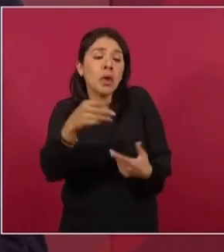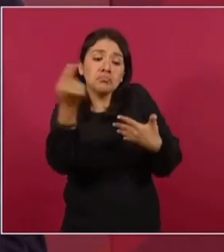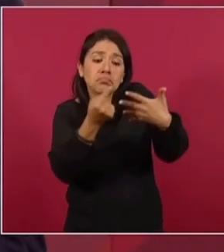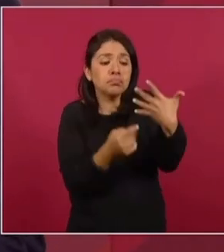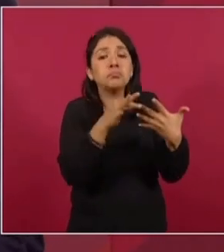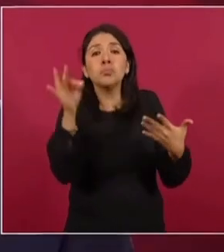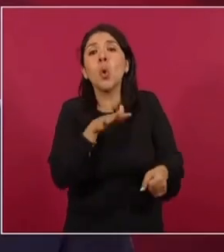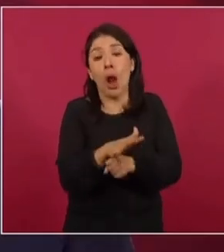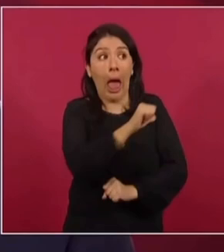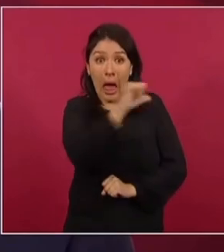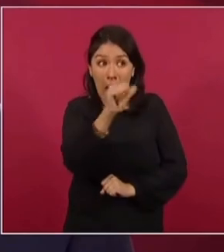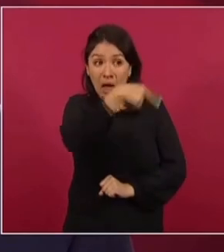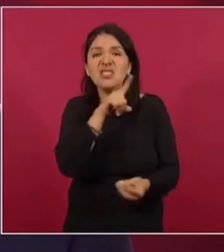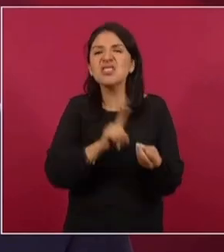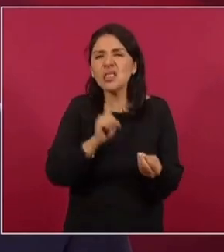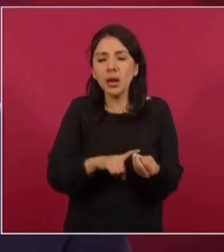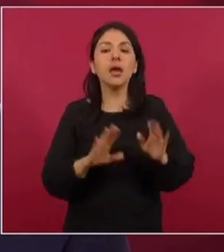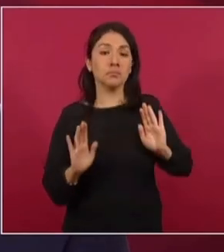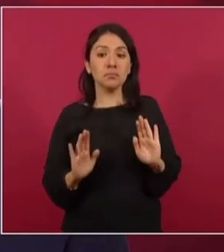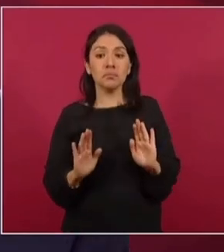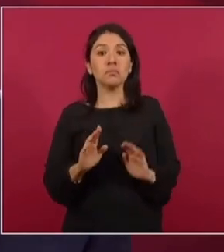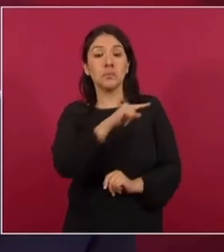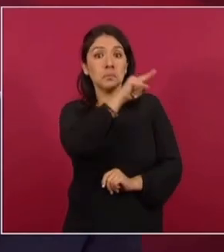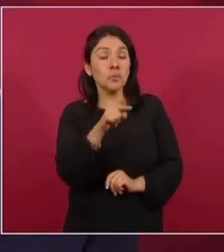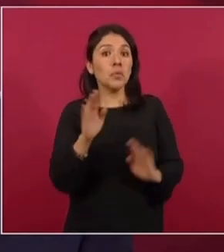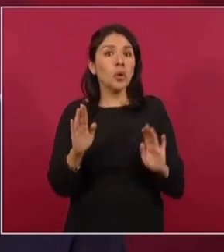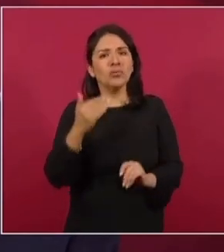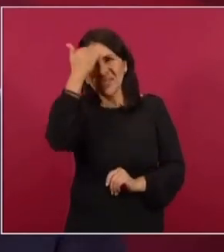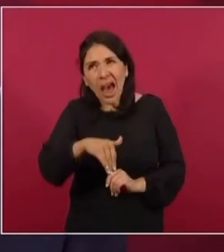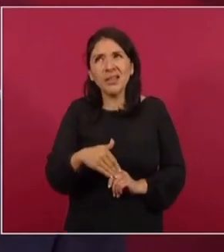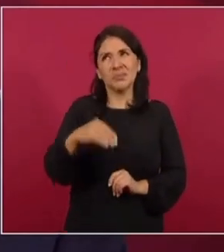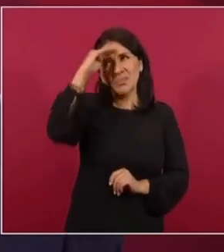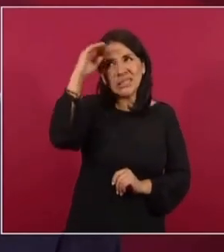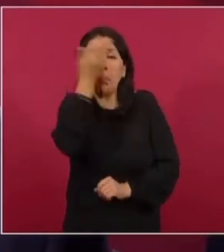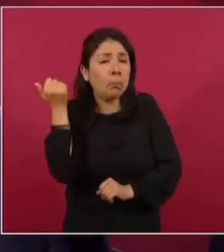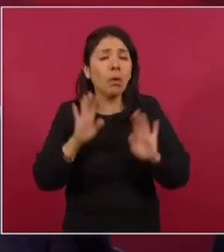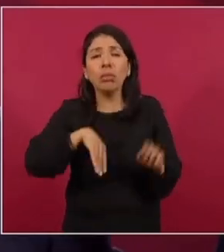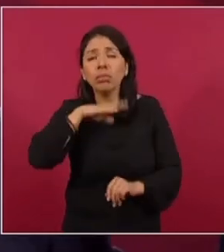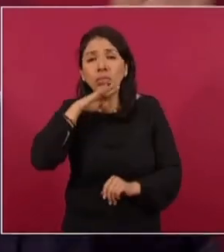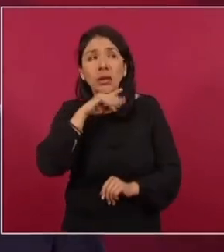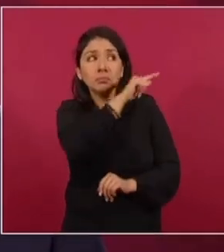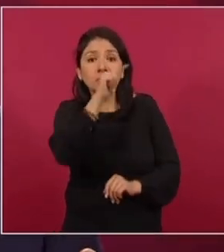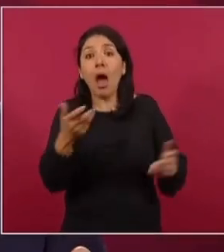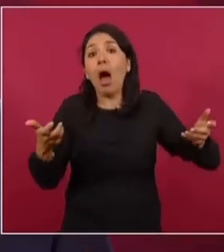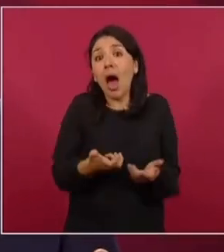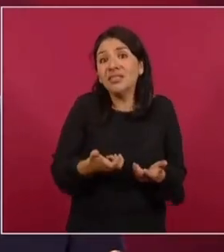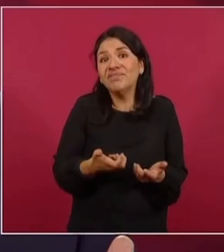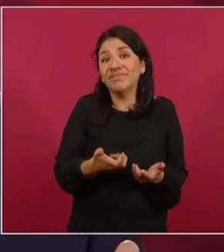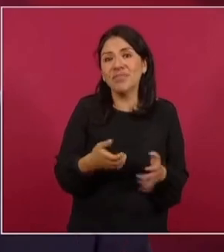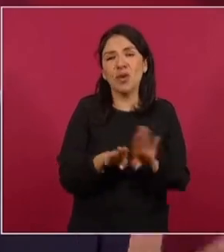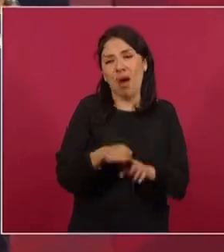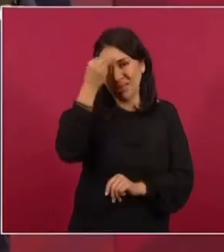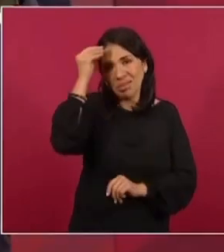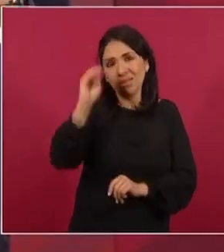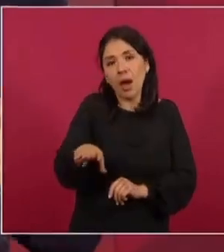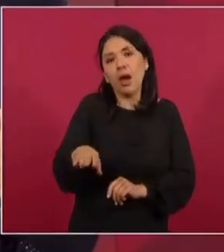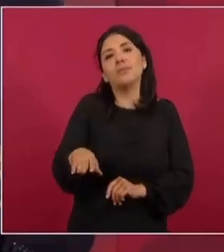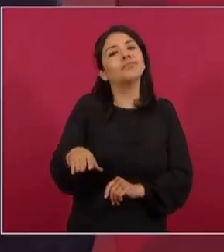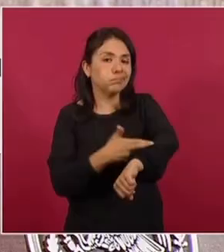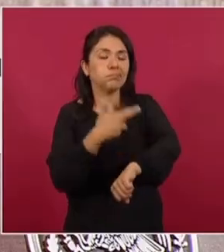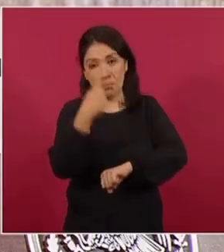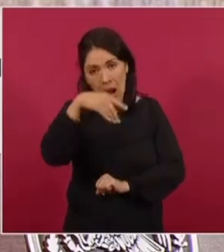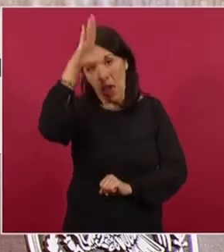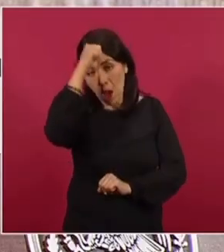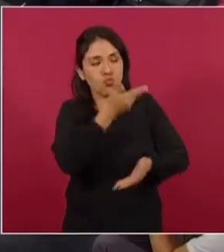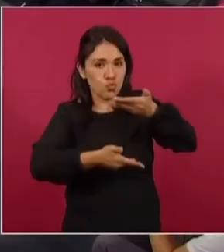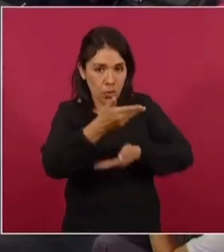de manera consciente o inconsciente actuaron al margen